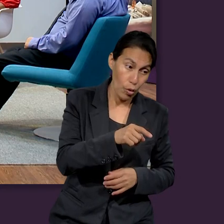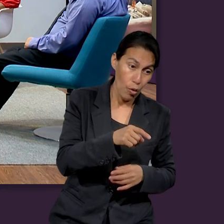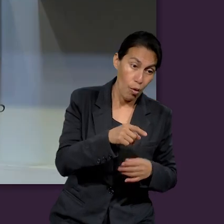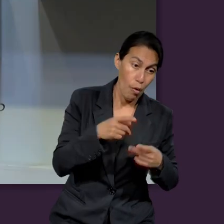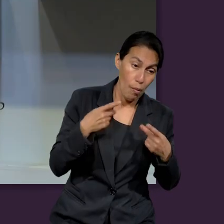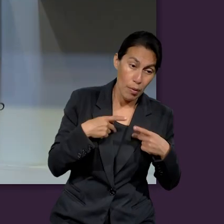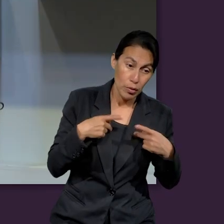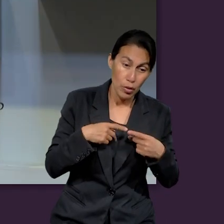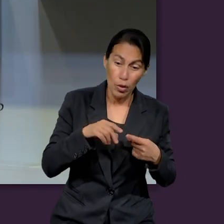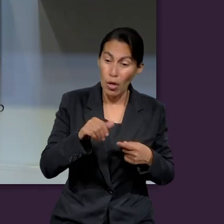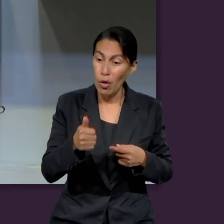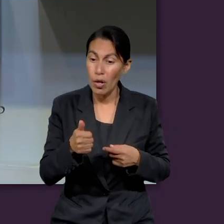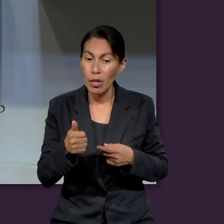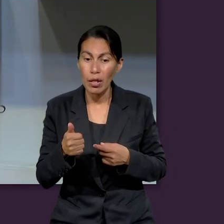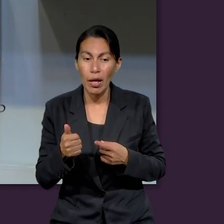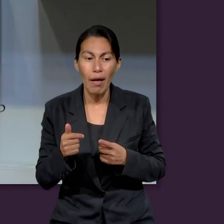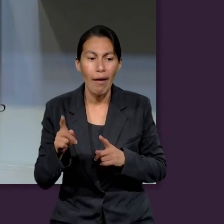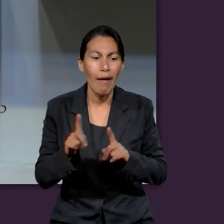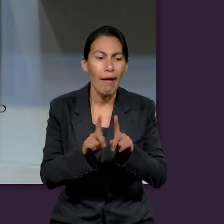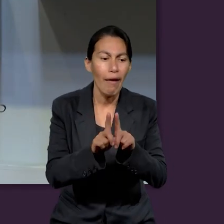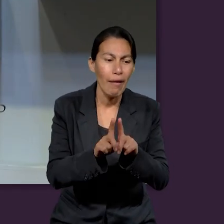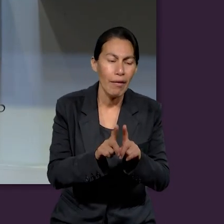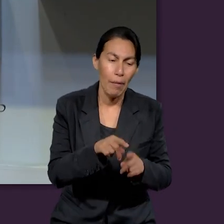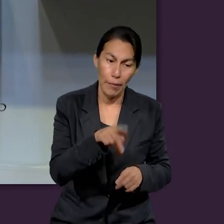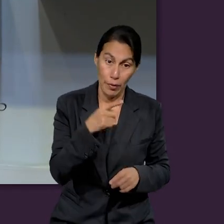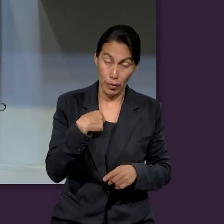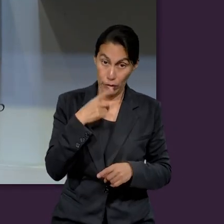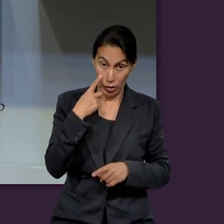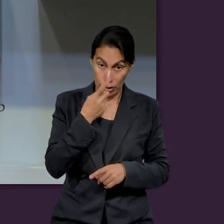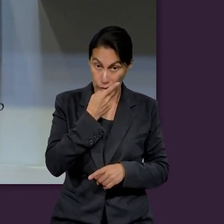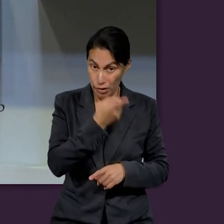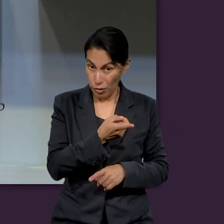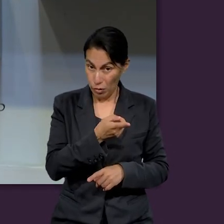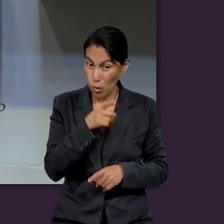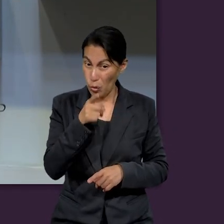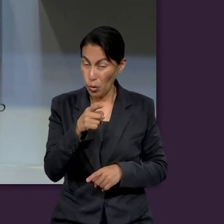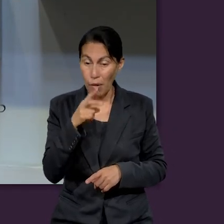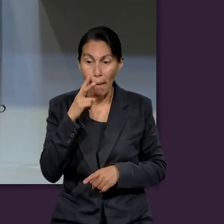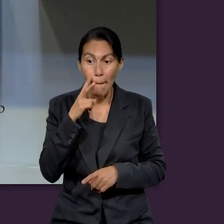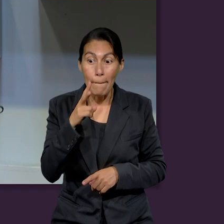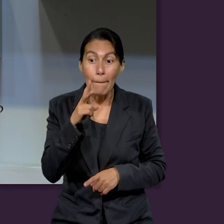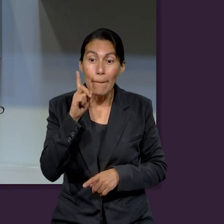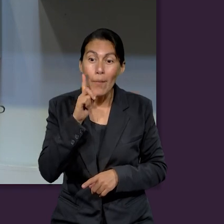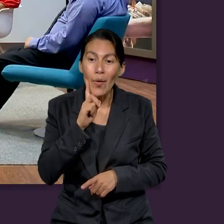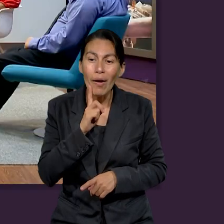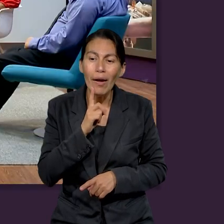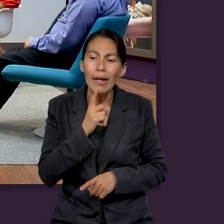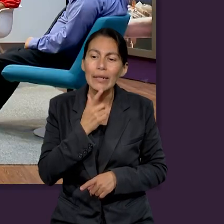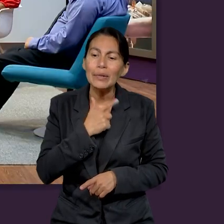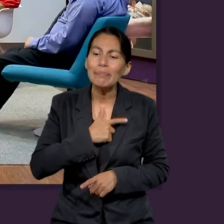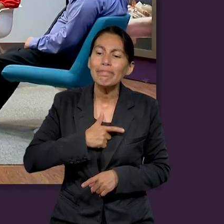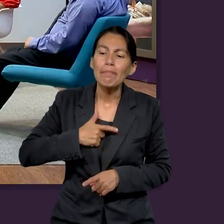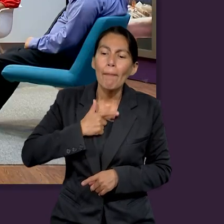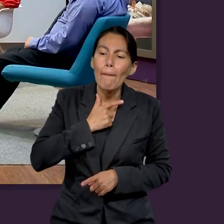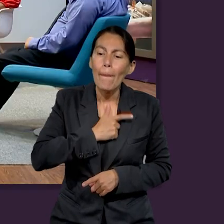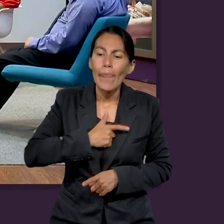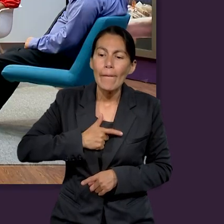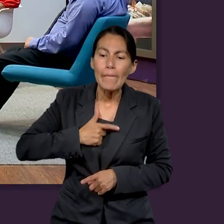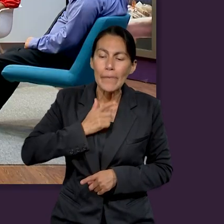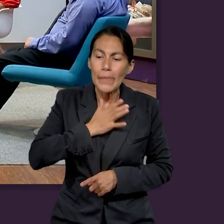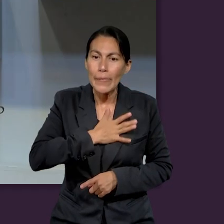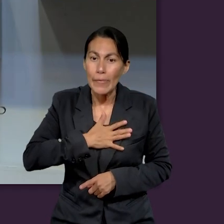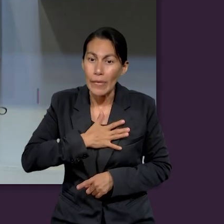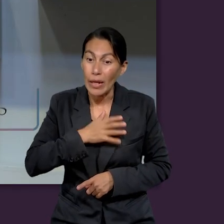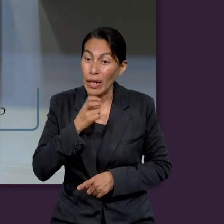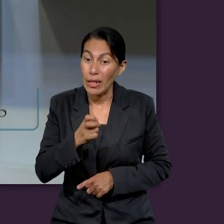que si tú miras a una mujer para codiciarla, ya adulteraste en tu corazón. Ahora sabemos que la codicia